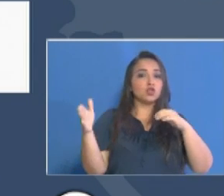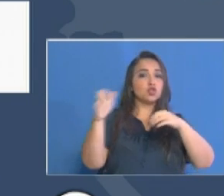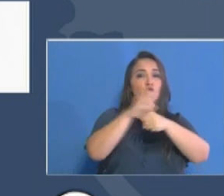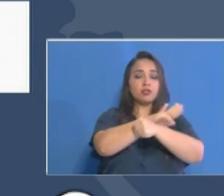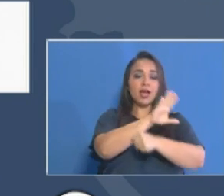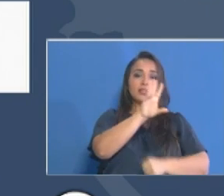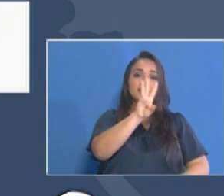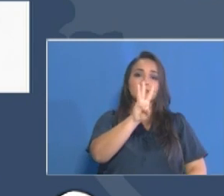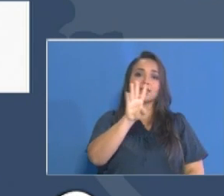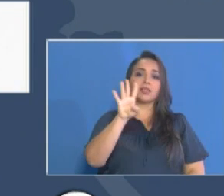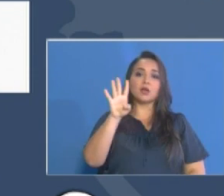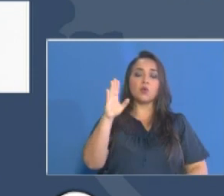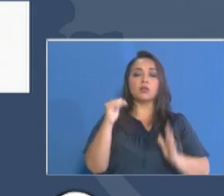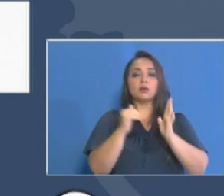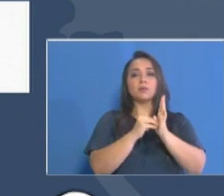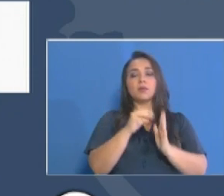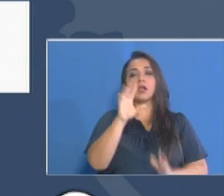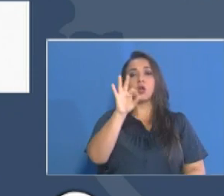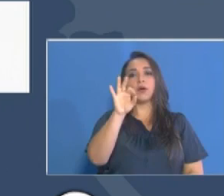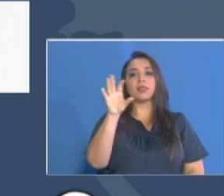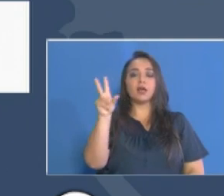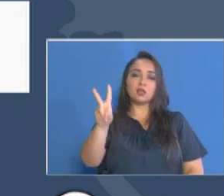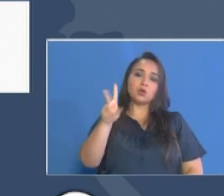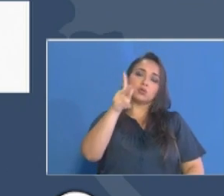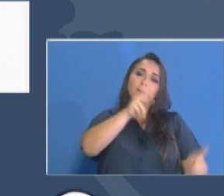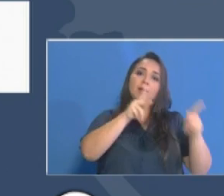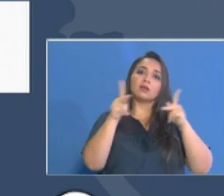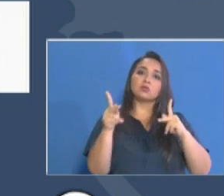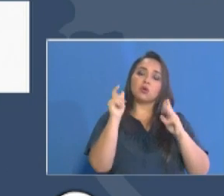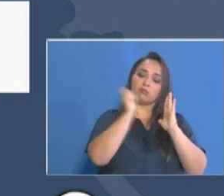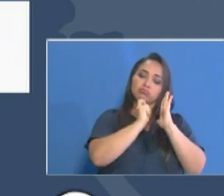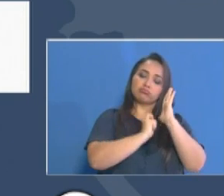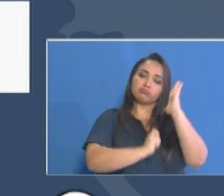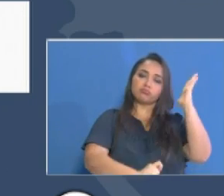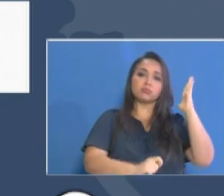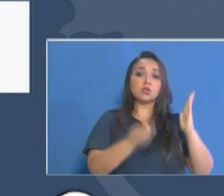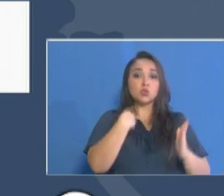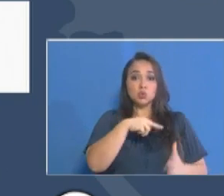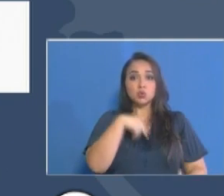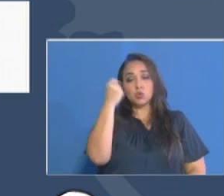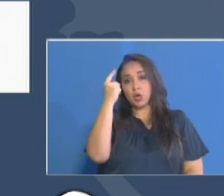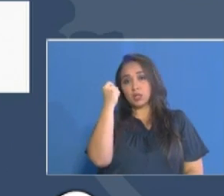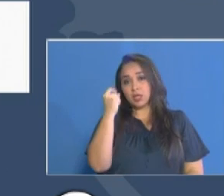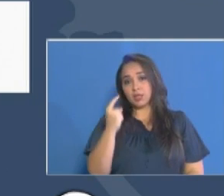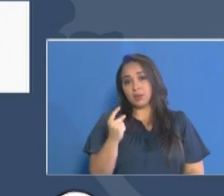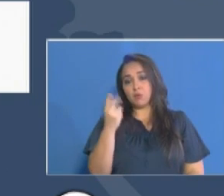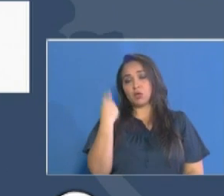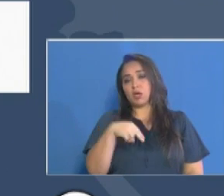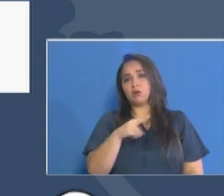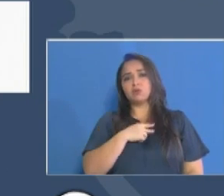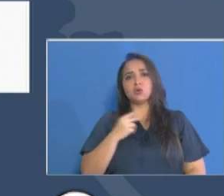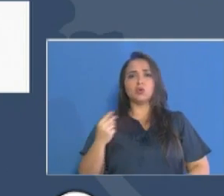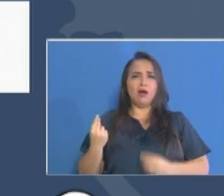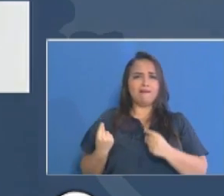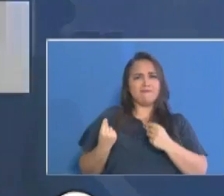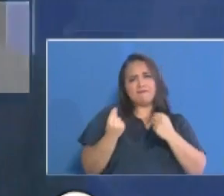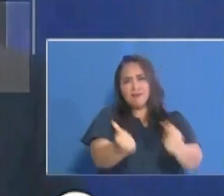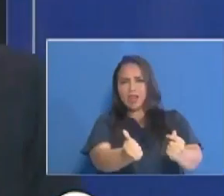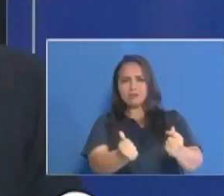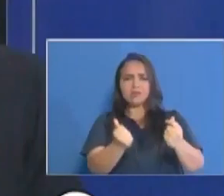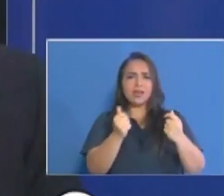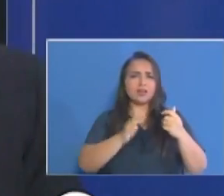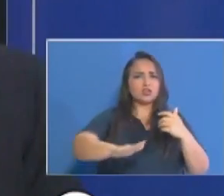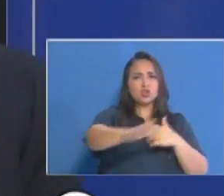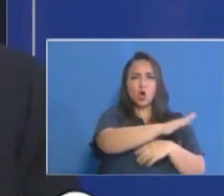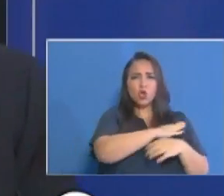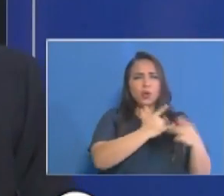pacientes registrados. Comprendemos que no vamos a la velocidad que espera